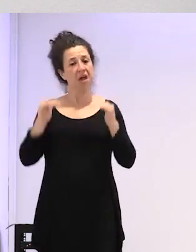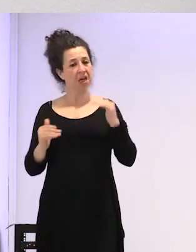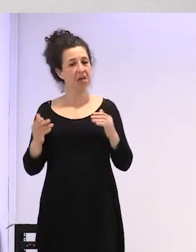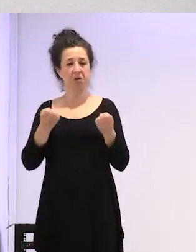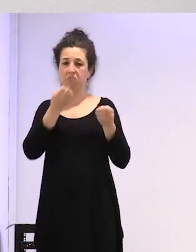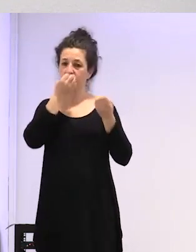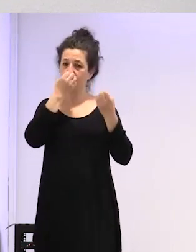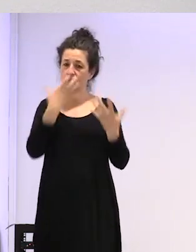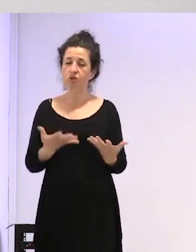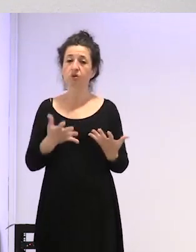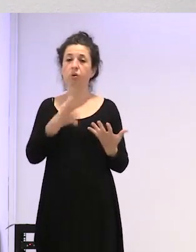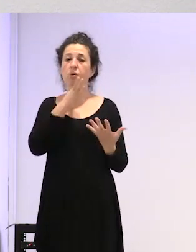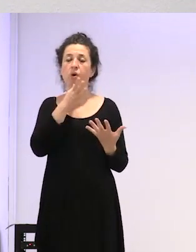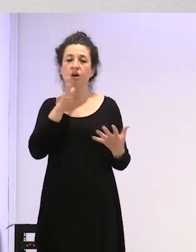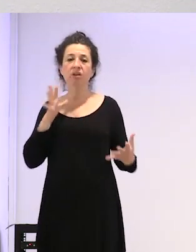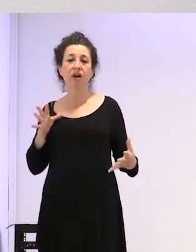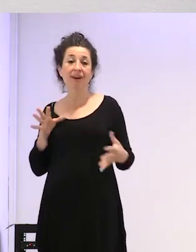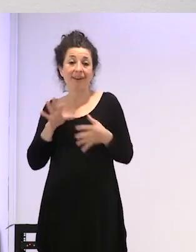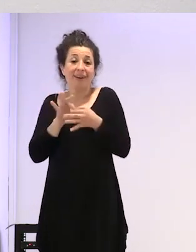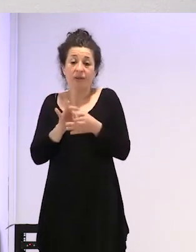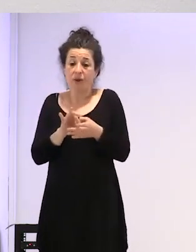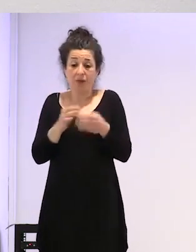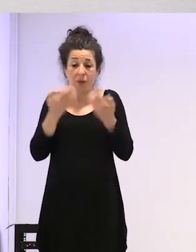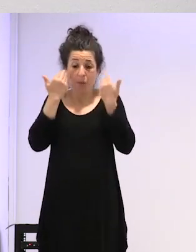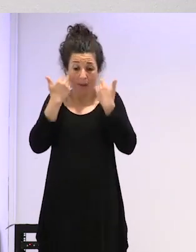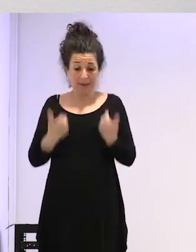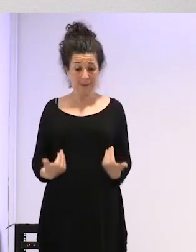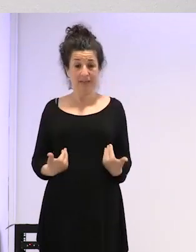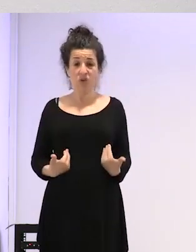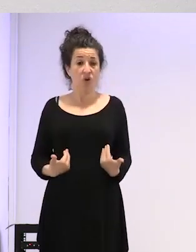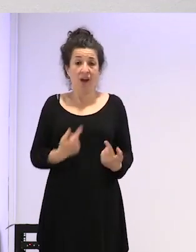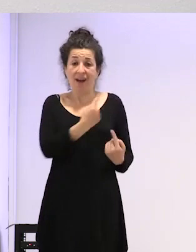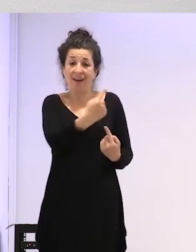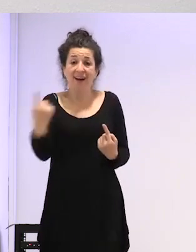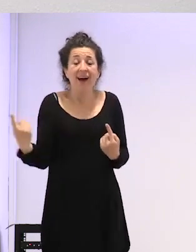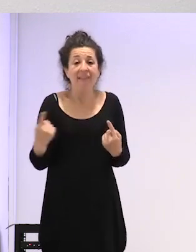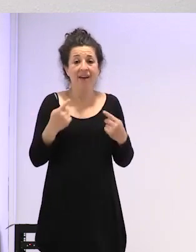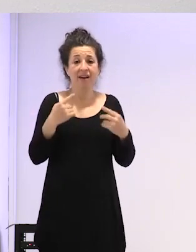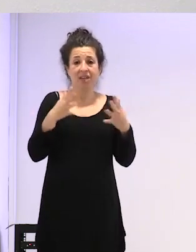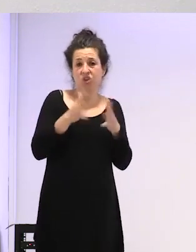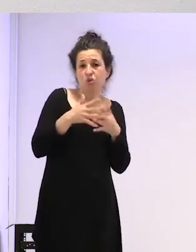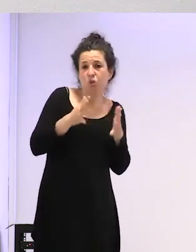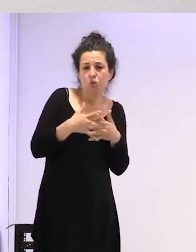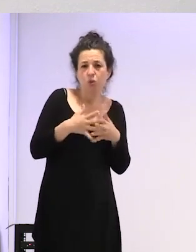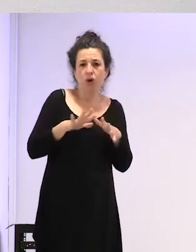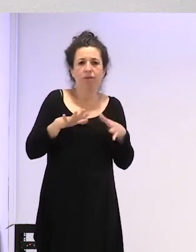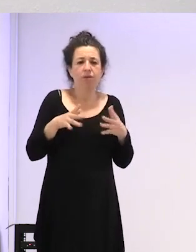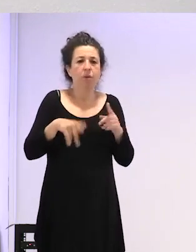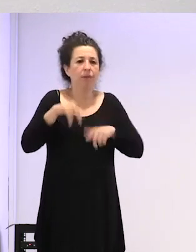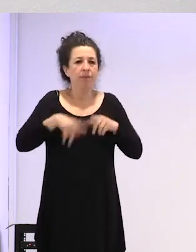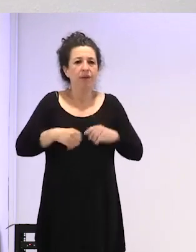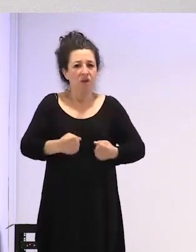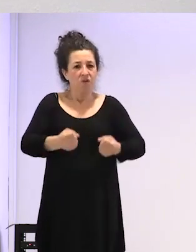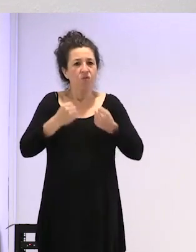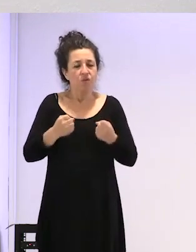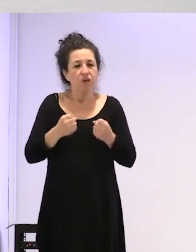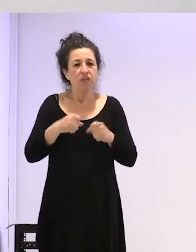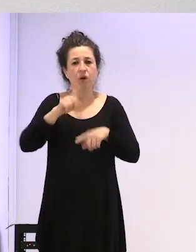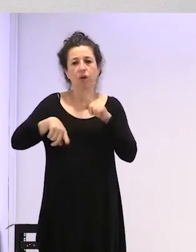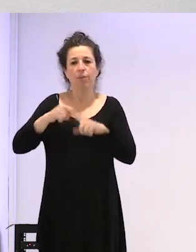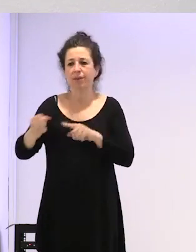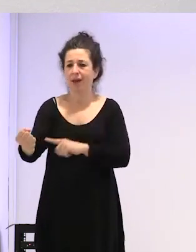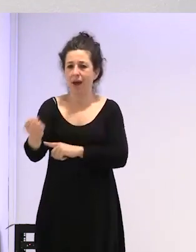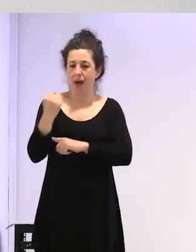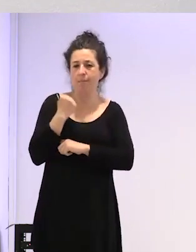básicamente de cómo eres tú, de tu estructura de personalidad, de cuán fuerte tengas, que tengas otros apoyos o